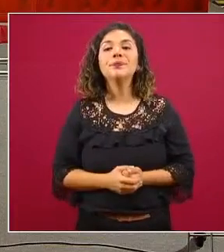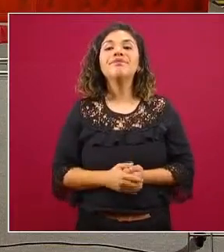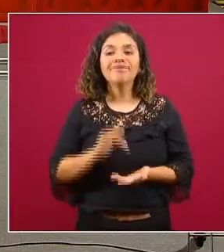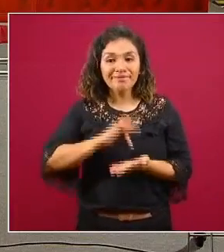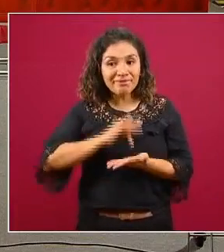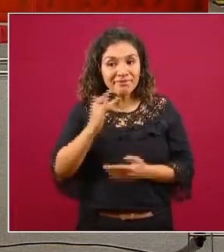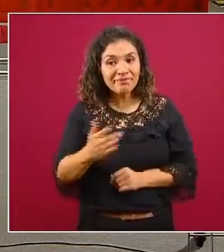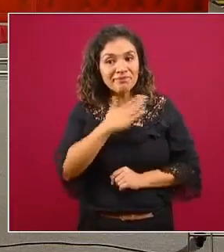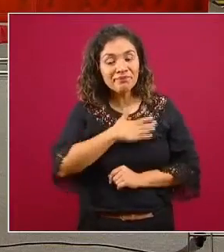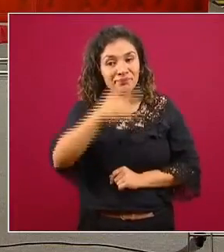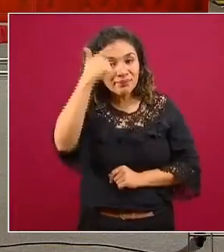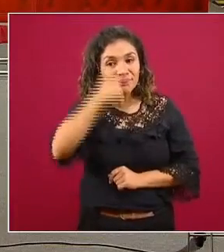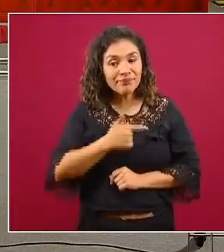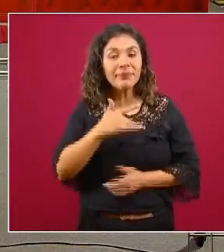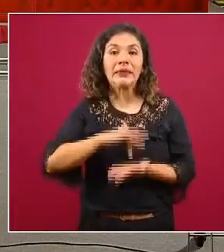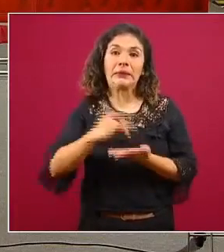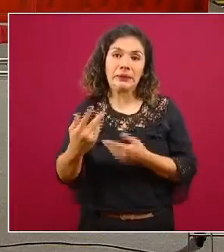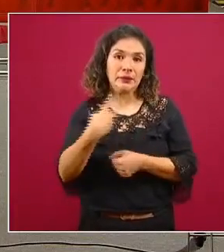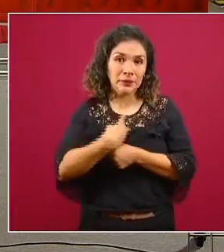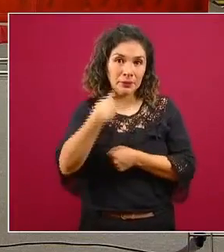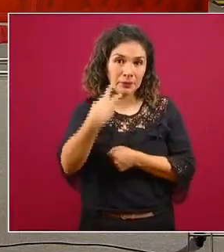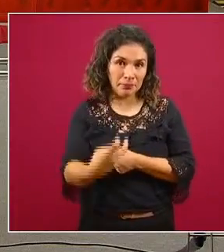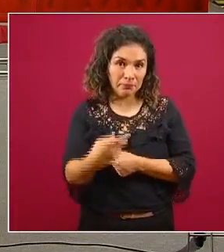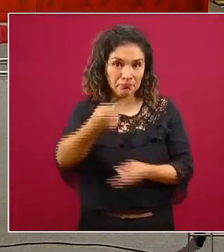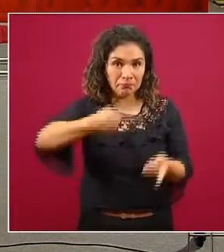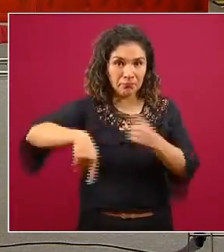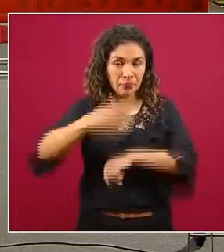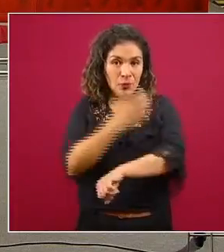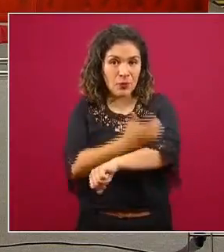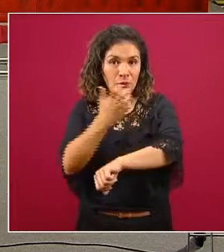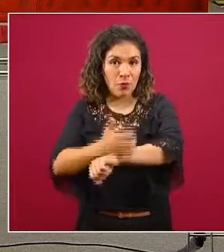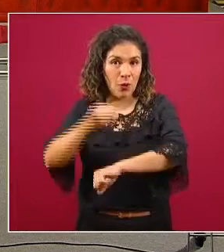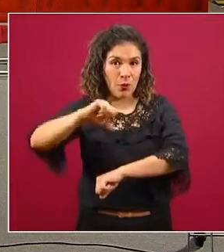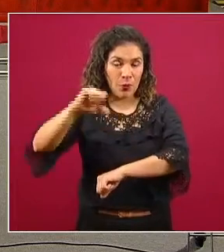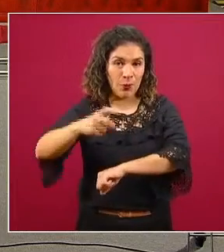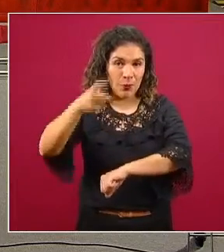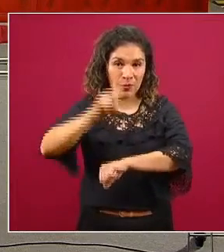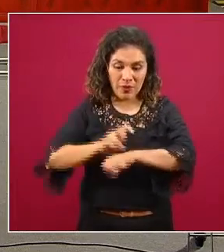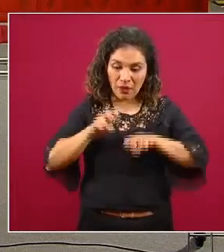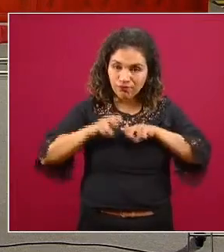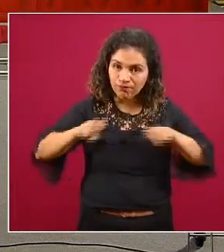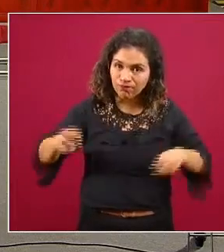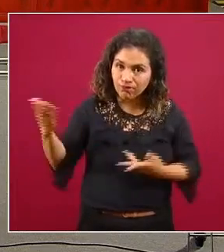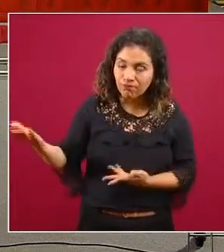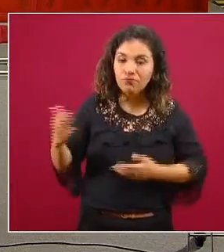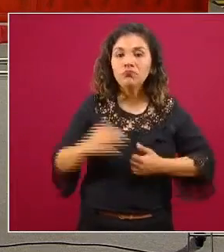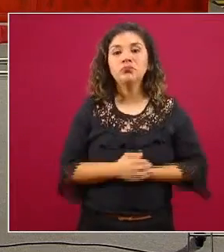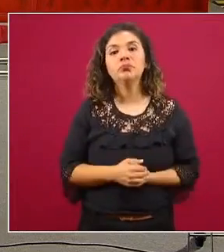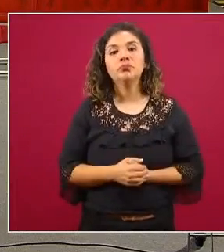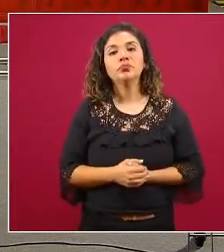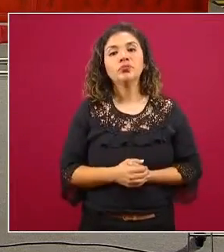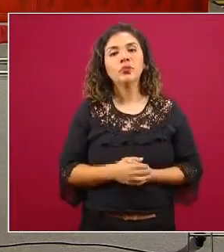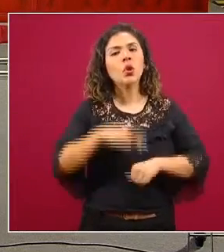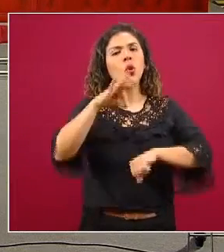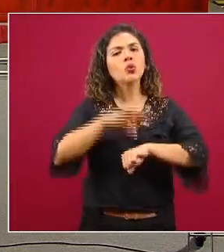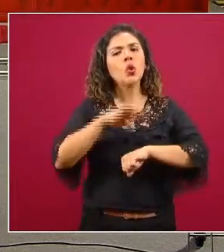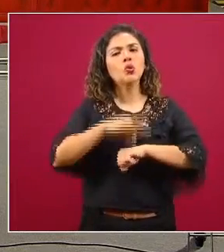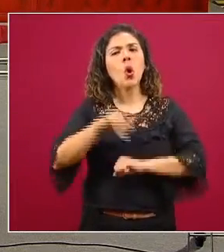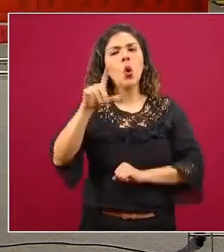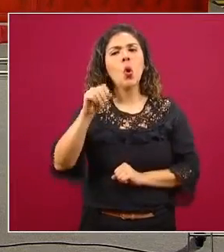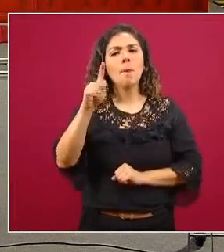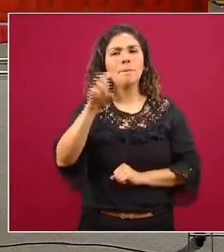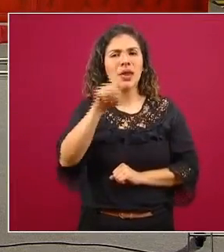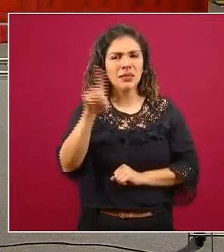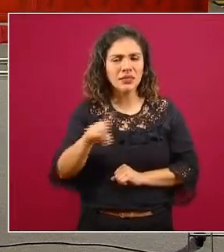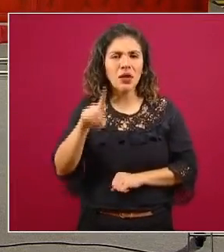gracias por la invitación a quienes me acompañan hoy en el presidium bueno al doctor López